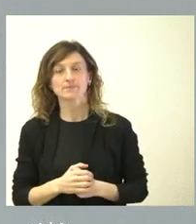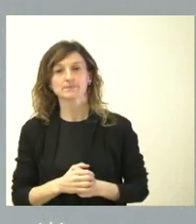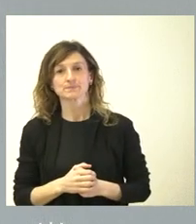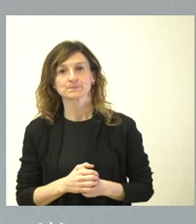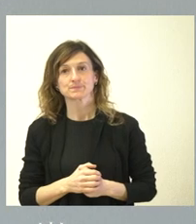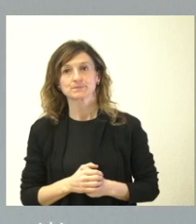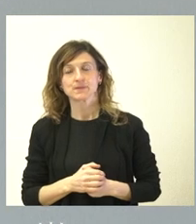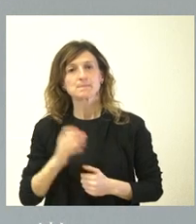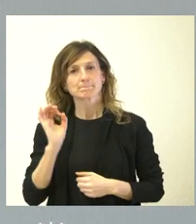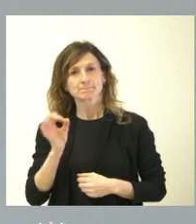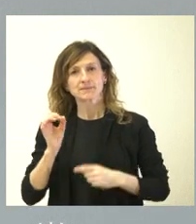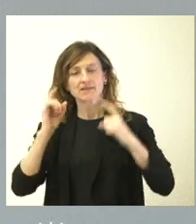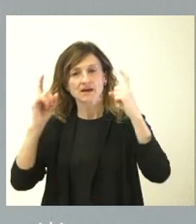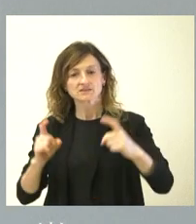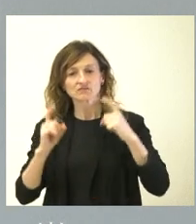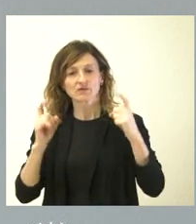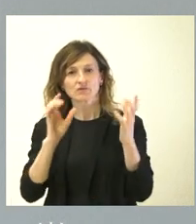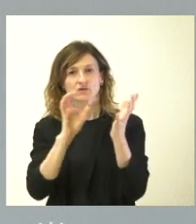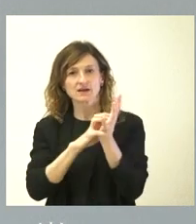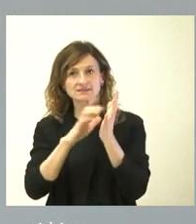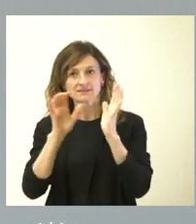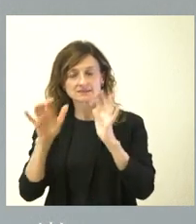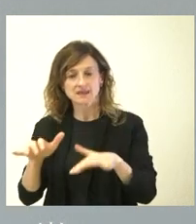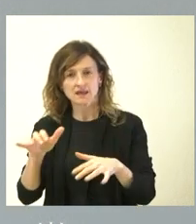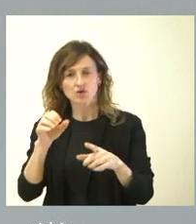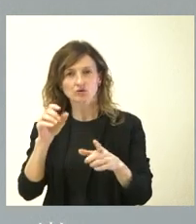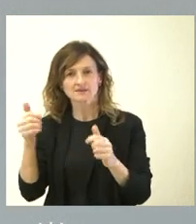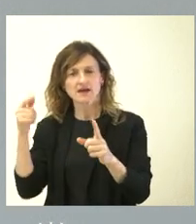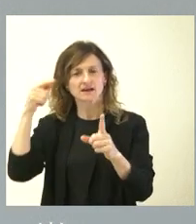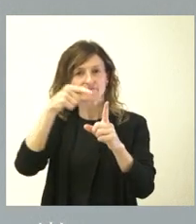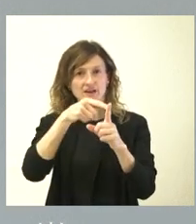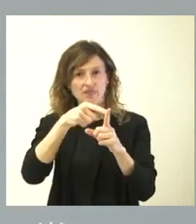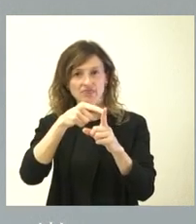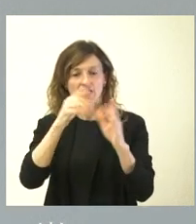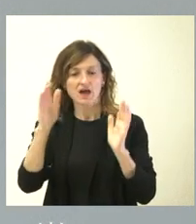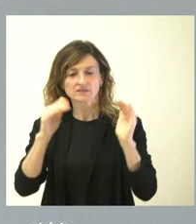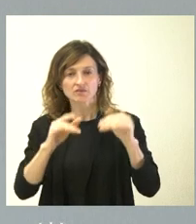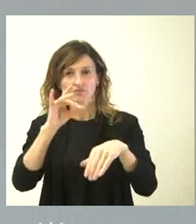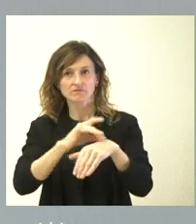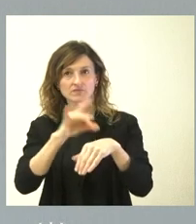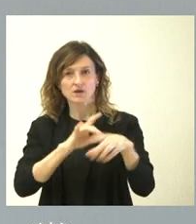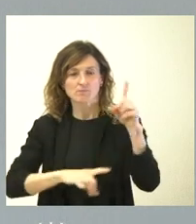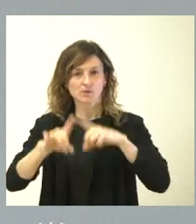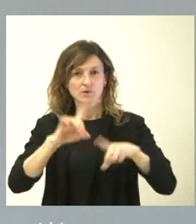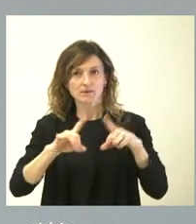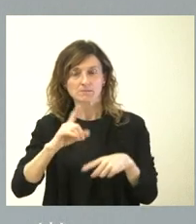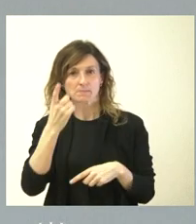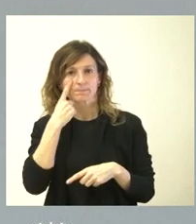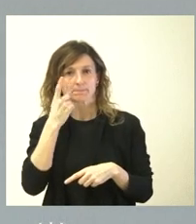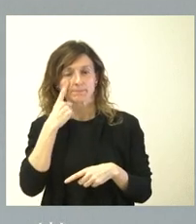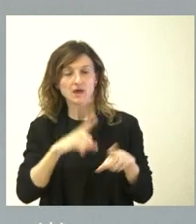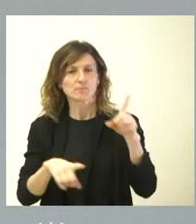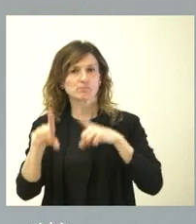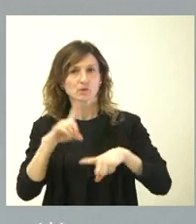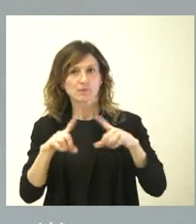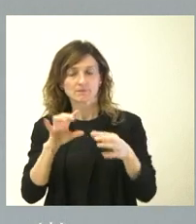un esfuerzo muy relevante en Castilla y León, que Castilla es una referencia dentro de España en la atención a las personas que tienen algún tipo de problema y, muy específicamente, si tienen algún tipo de problema